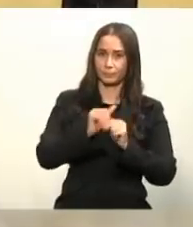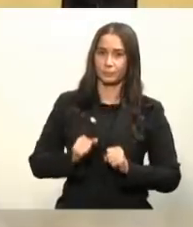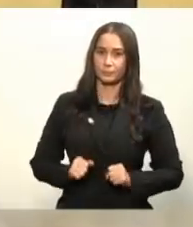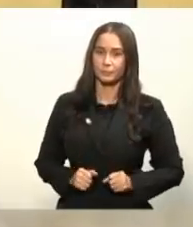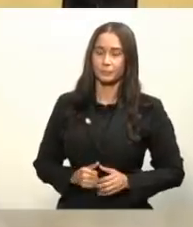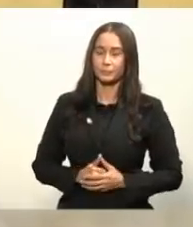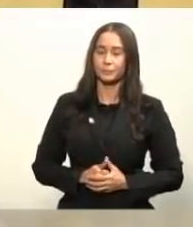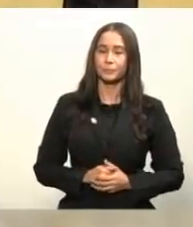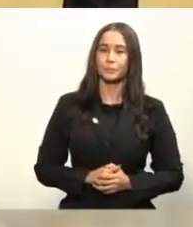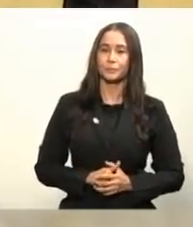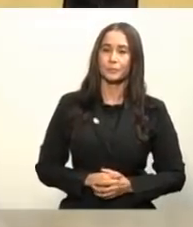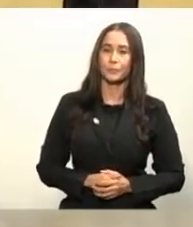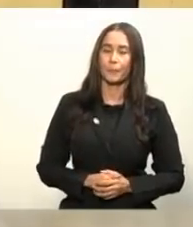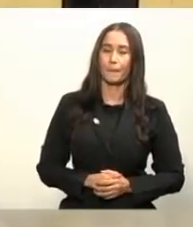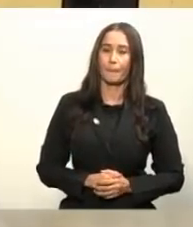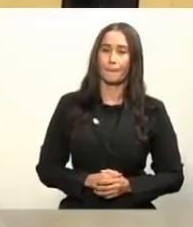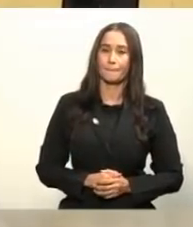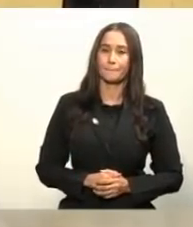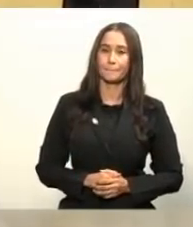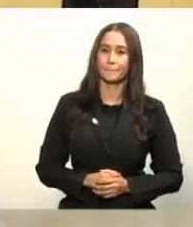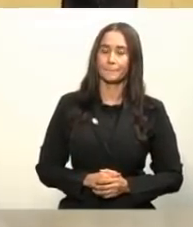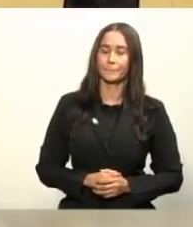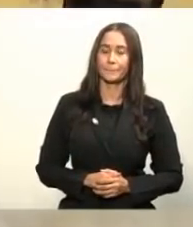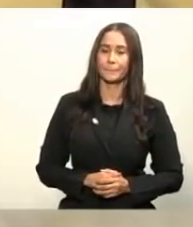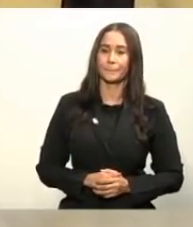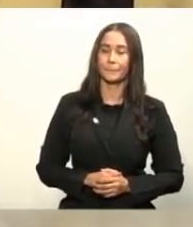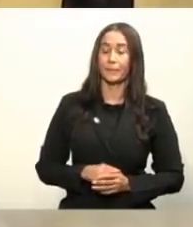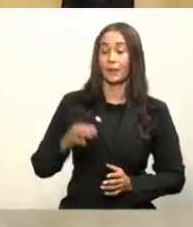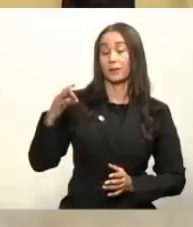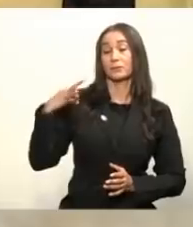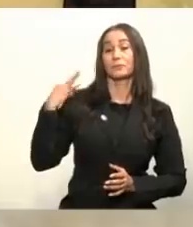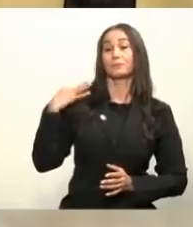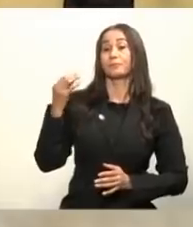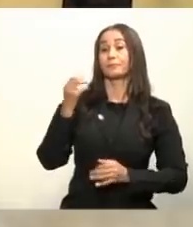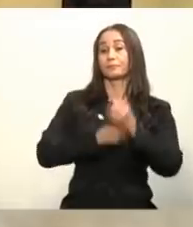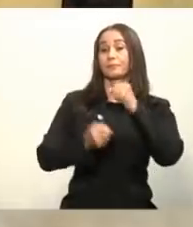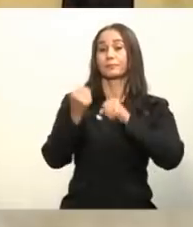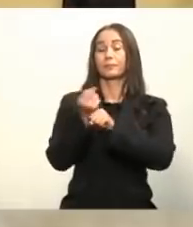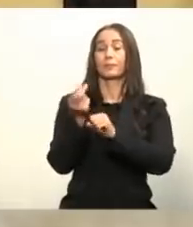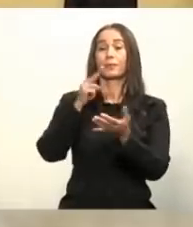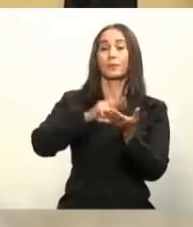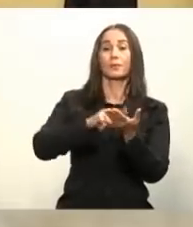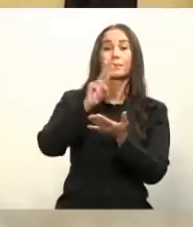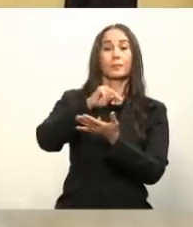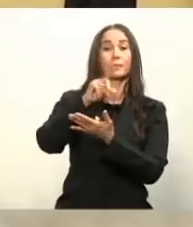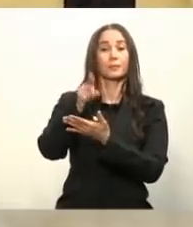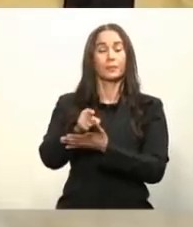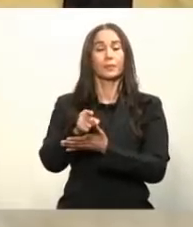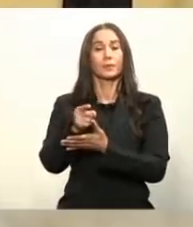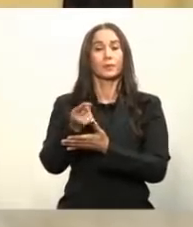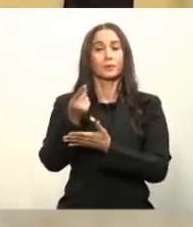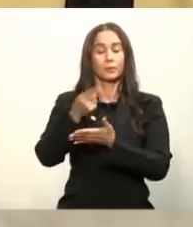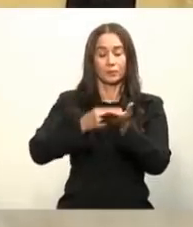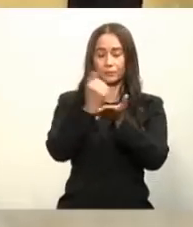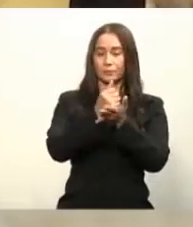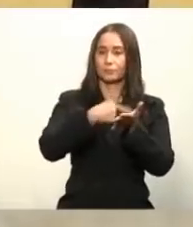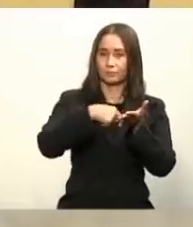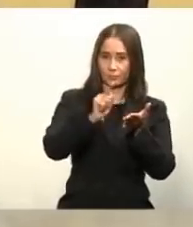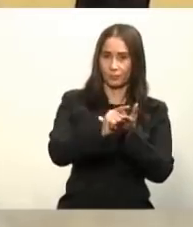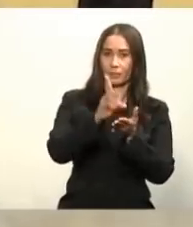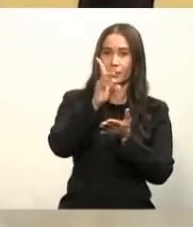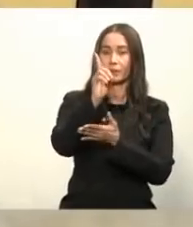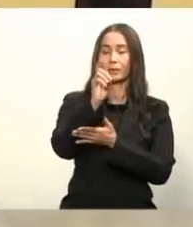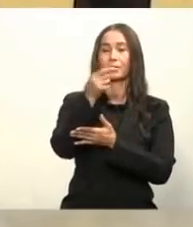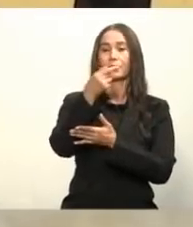población dominicana. En febrero del 2021, pues también pasó lo que fue la aprobación por parte de